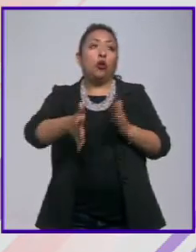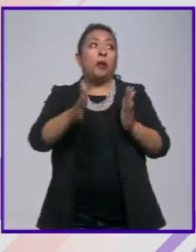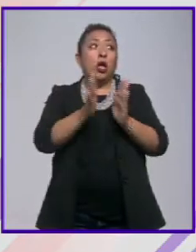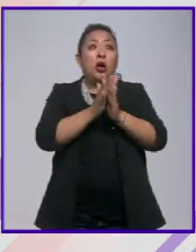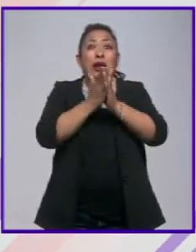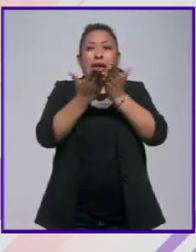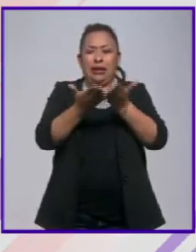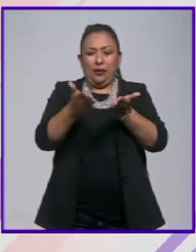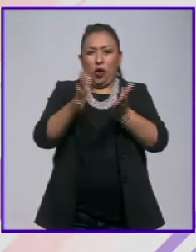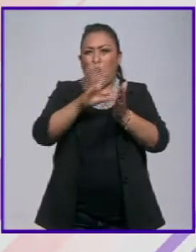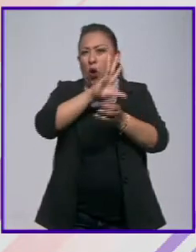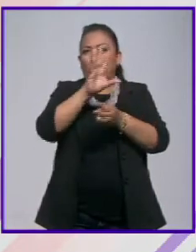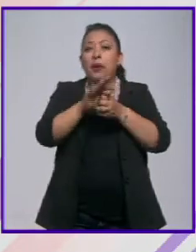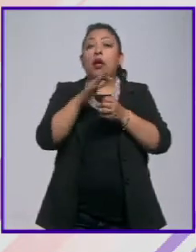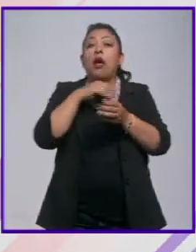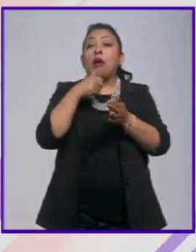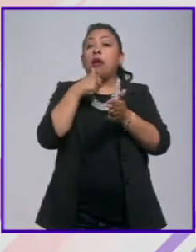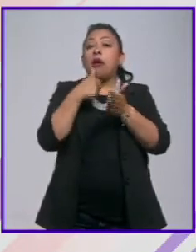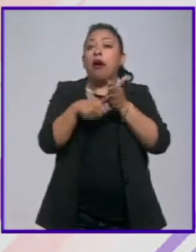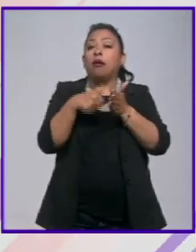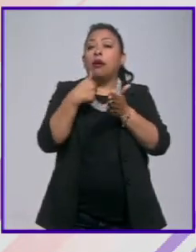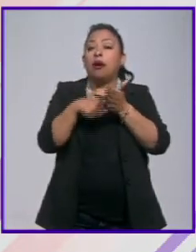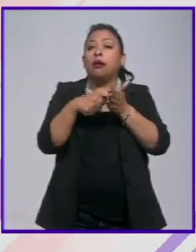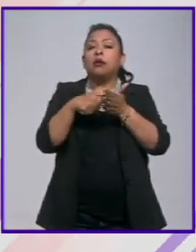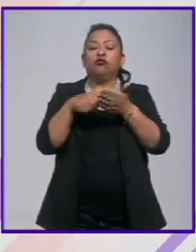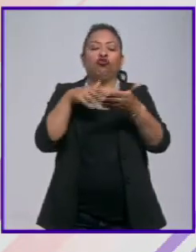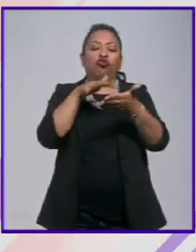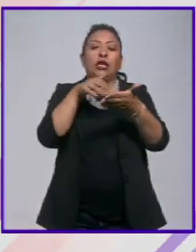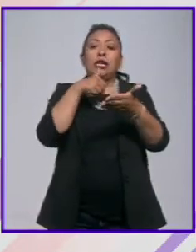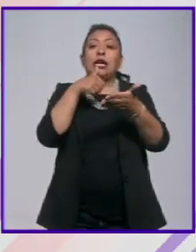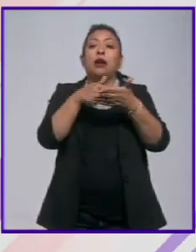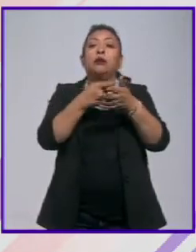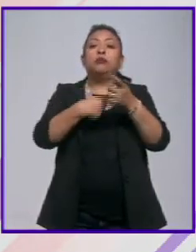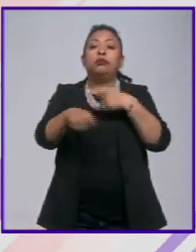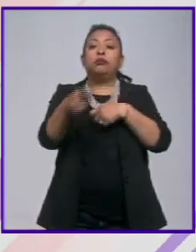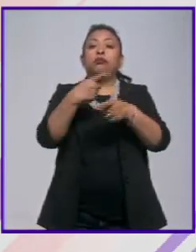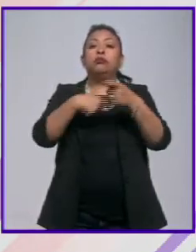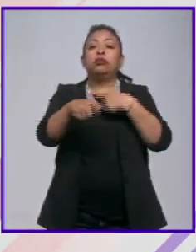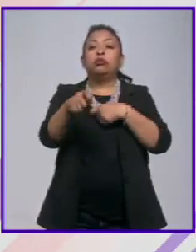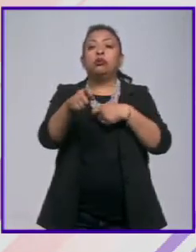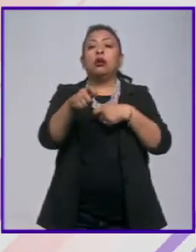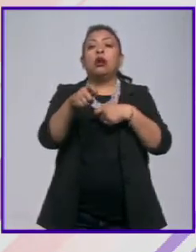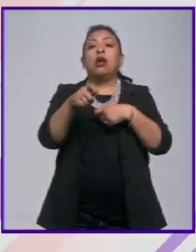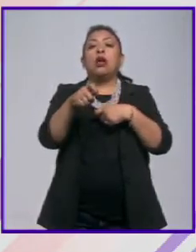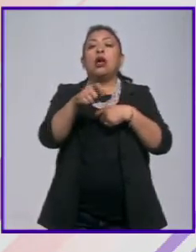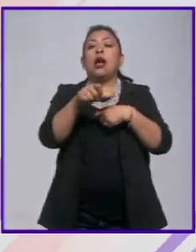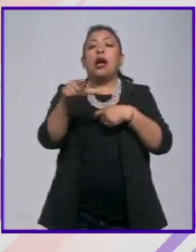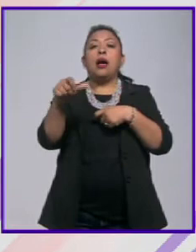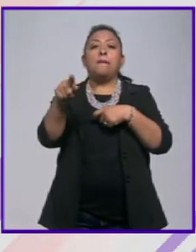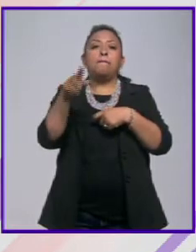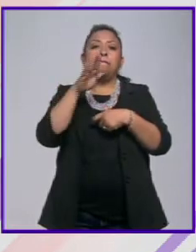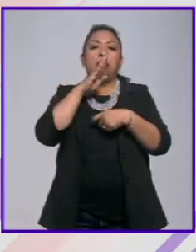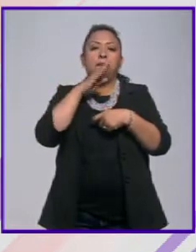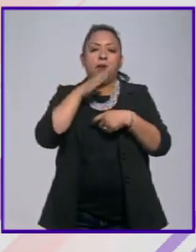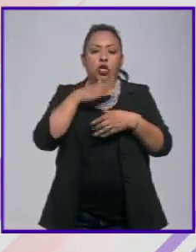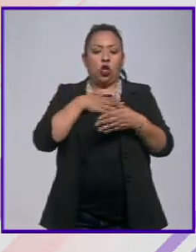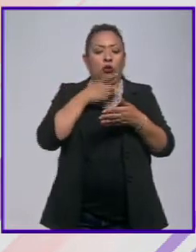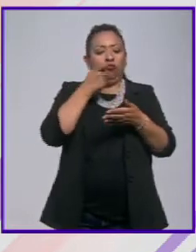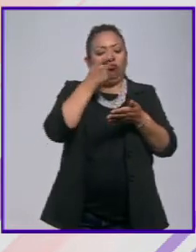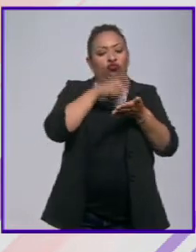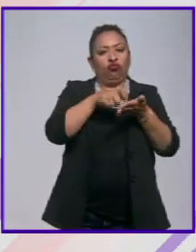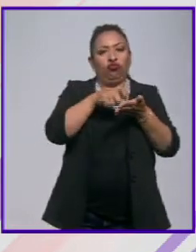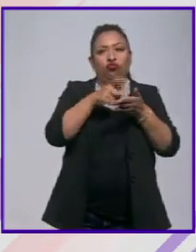el libro está construido a través de cartas y nada más leemos las cartas que le envía el remitente a su mamá nunca